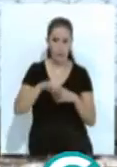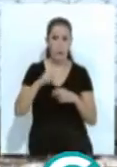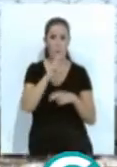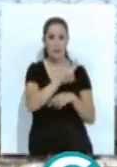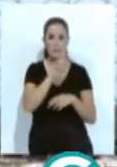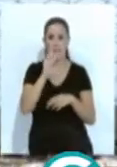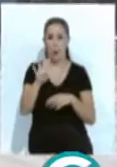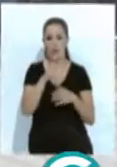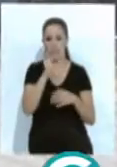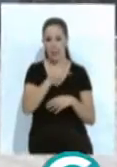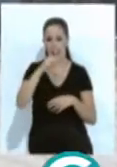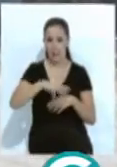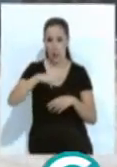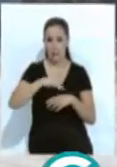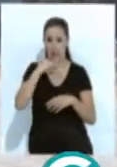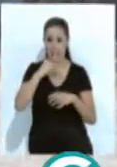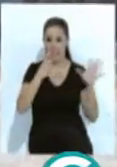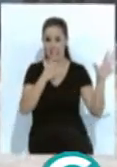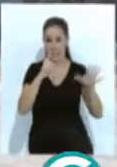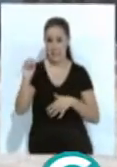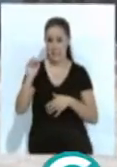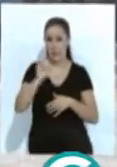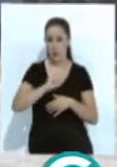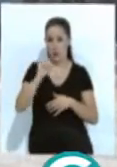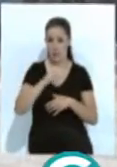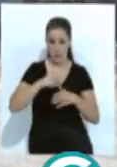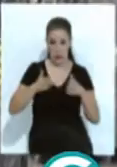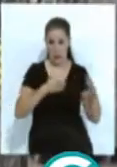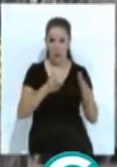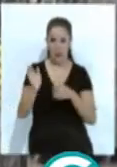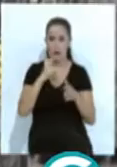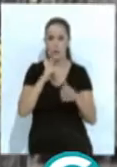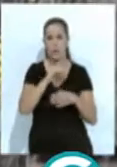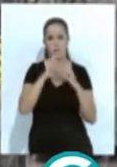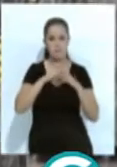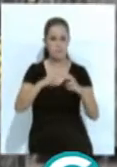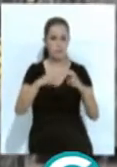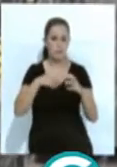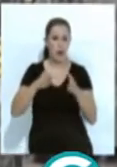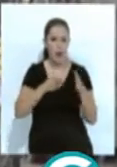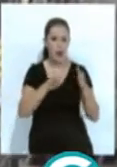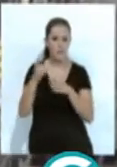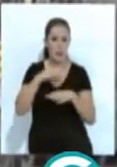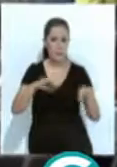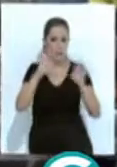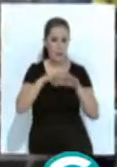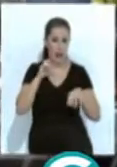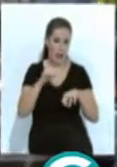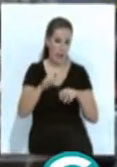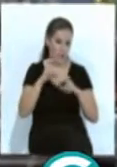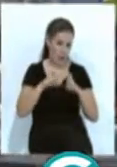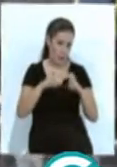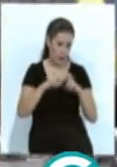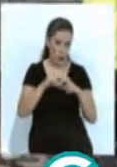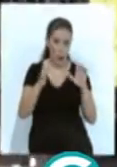24 kilómetros de los que casi el 60% del recorrido discurre por una vía específica para este medio de transporte que